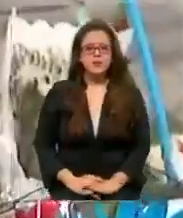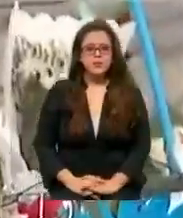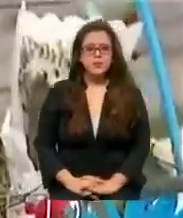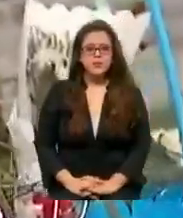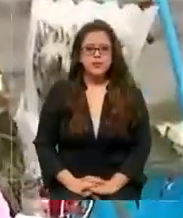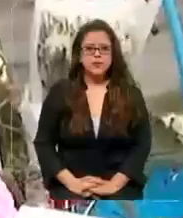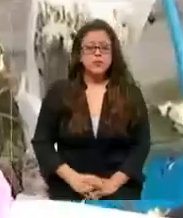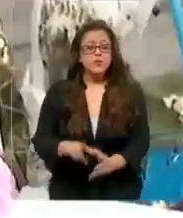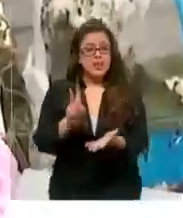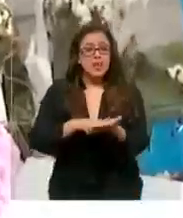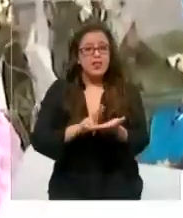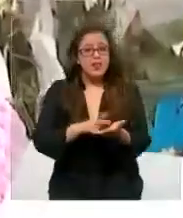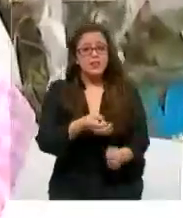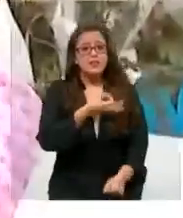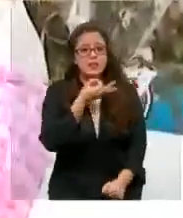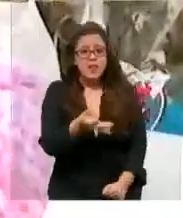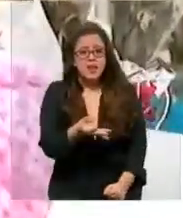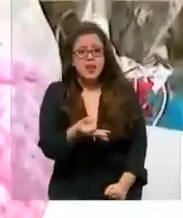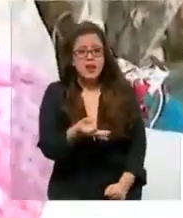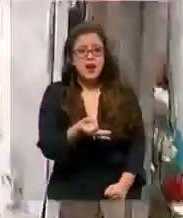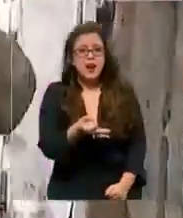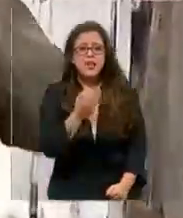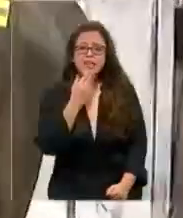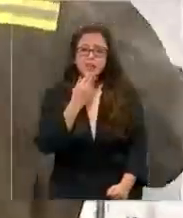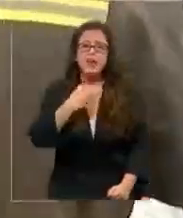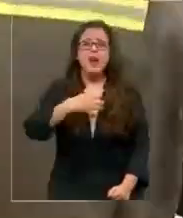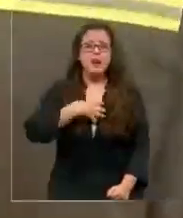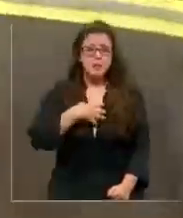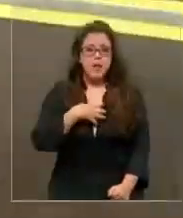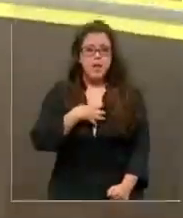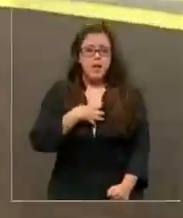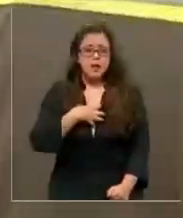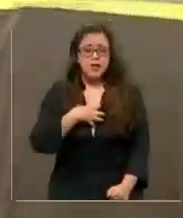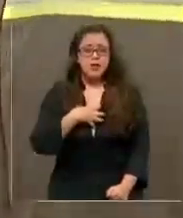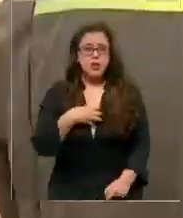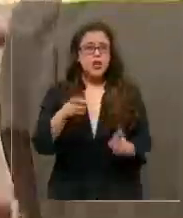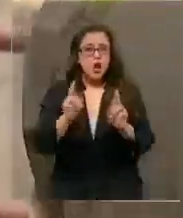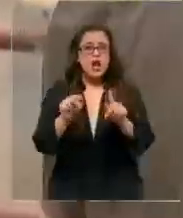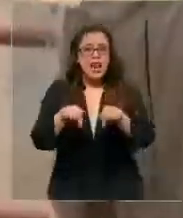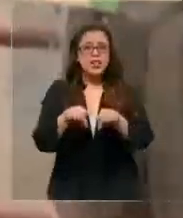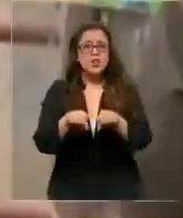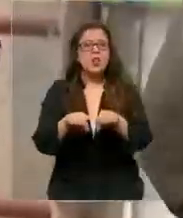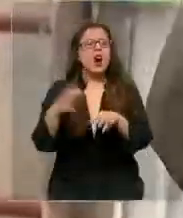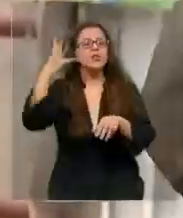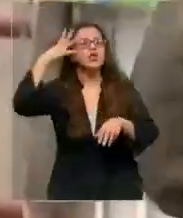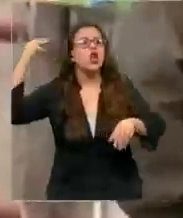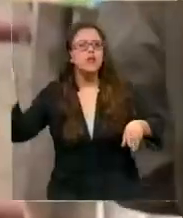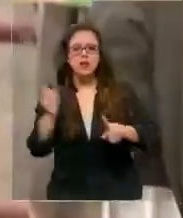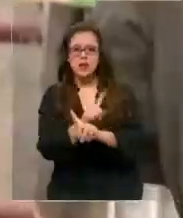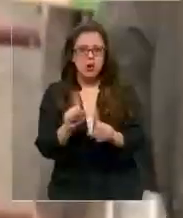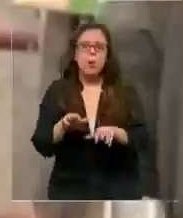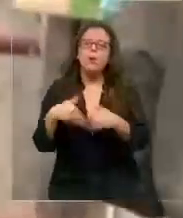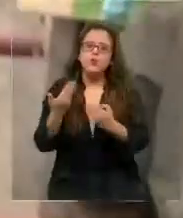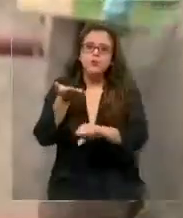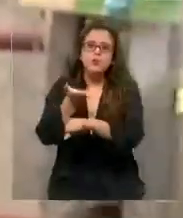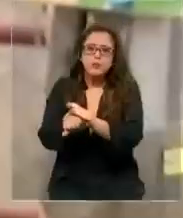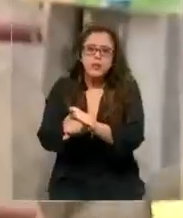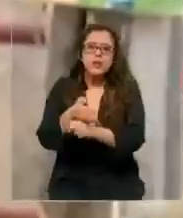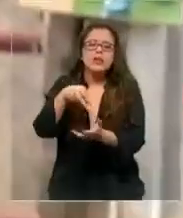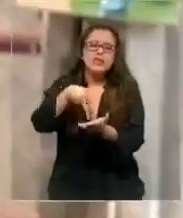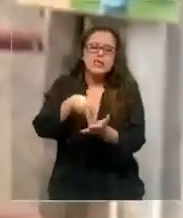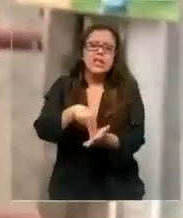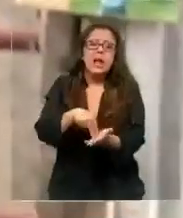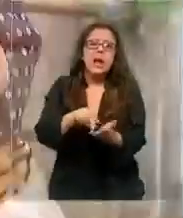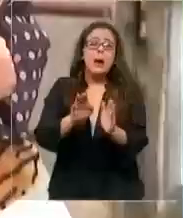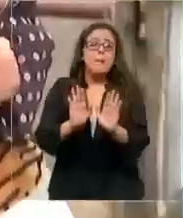Que la verdad salga a la luz y está el temor. Dicen que esto ojalá no quede en nada. Es por eso que hacen este llamado y esperan